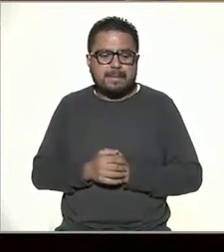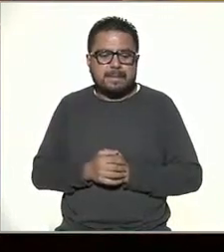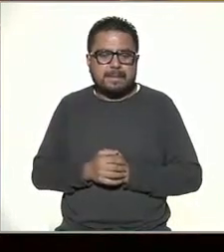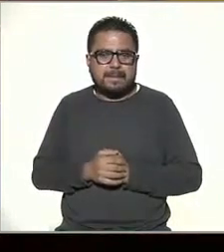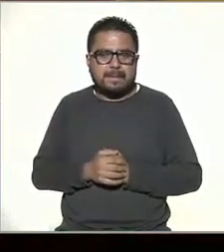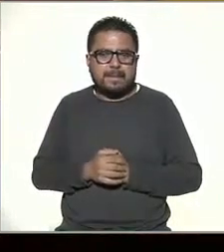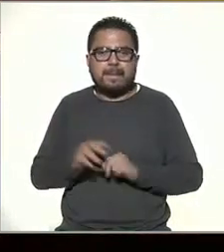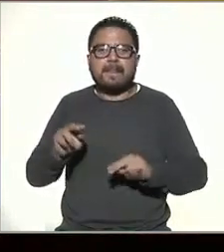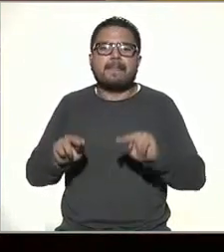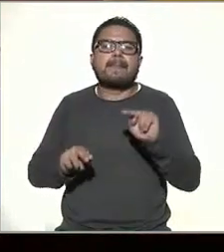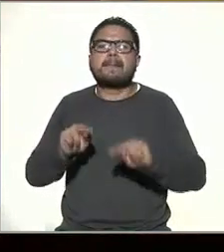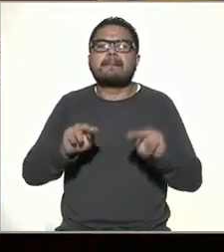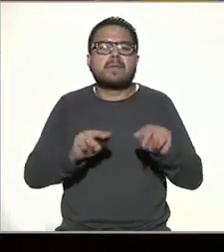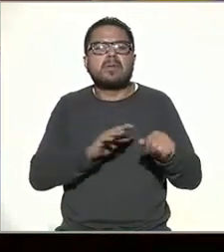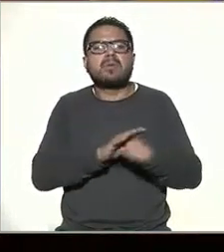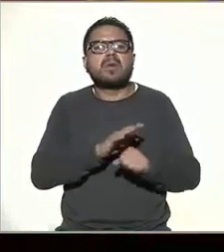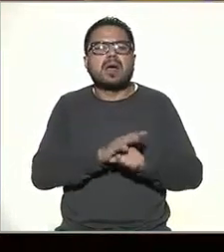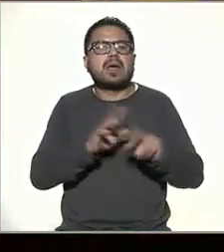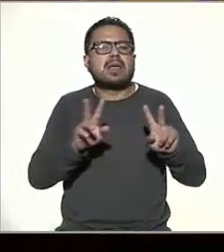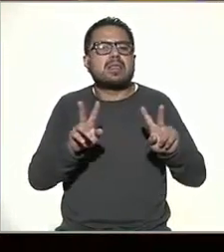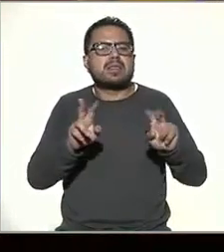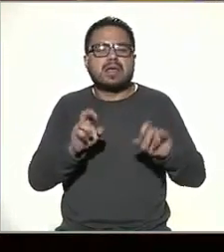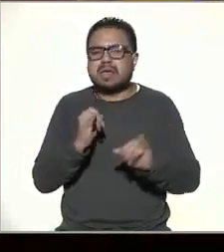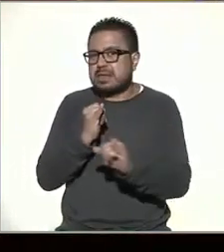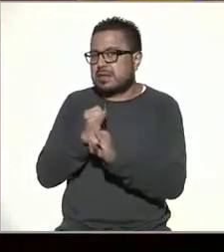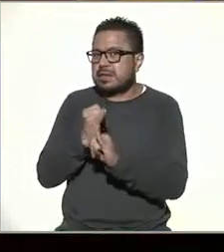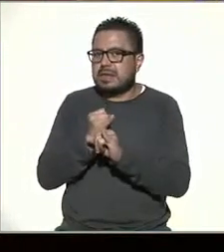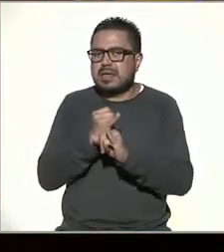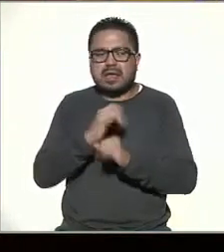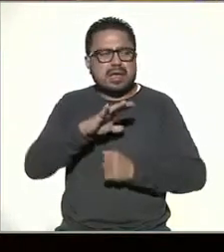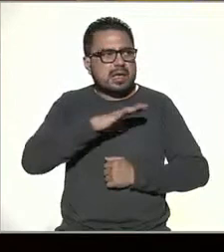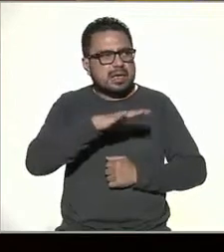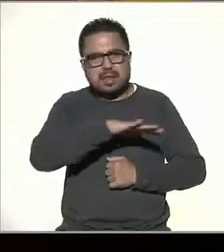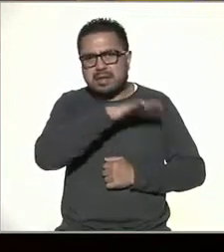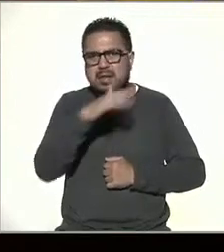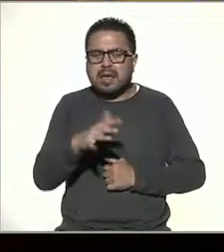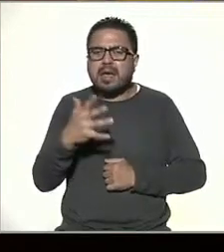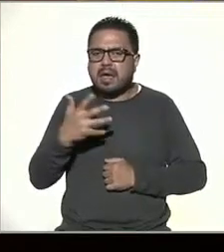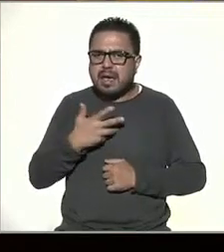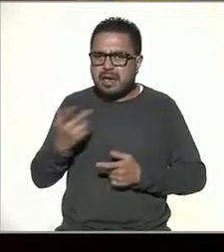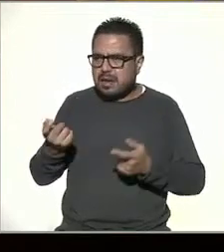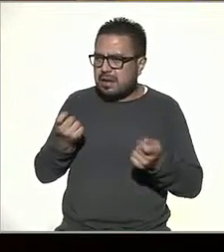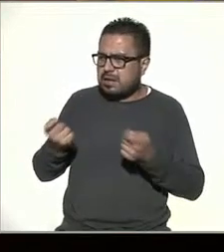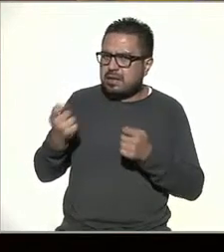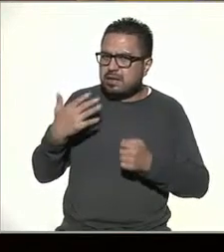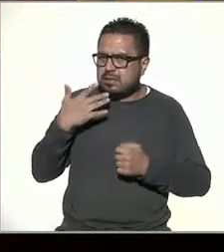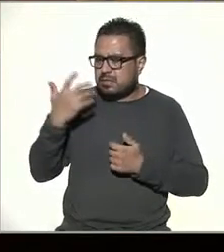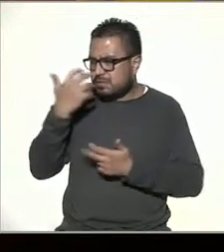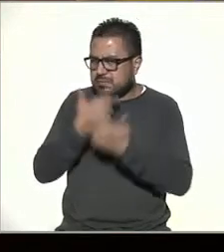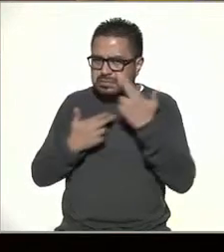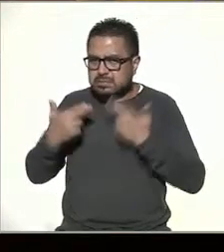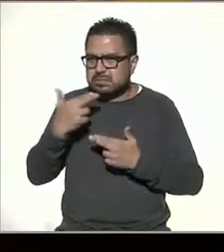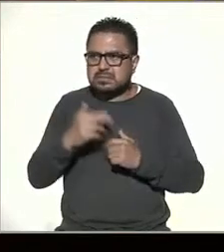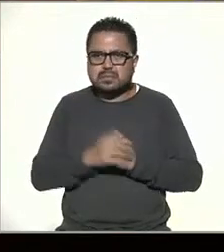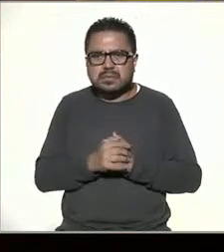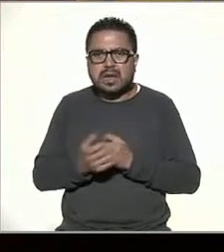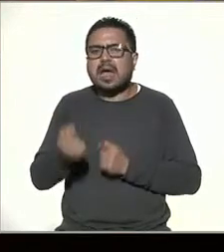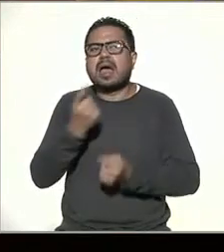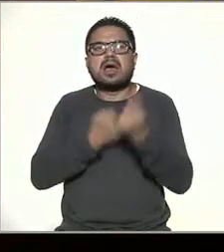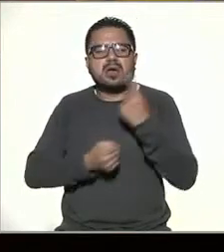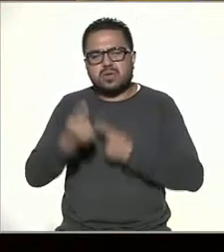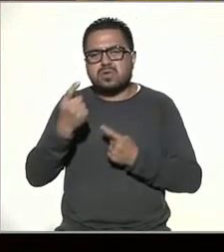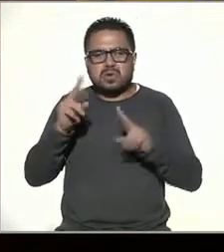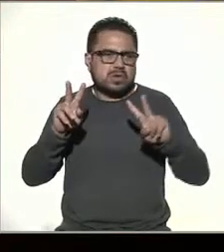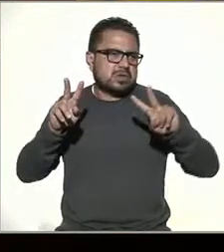depende de qué tema en concreto en internet en general tiene regulaciones entonces algunos temas son